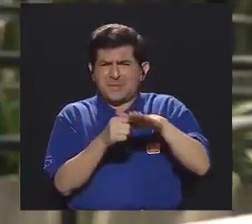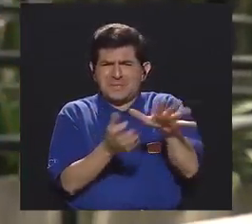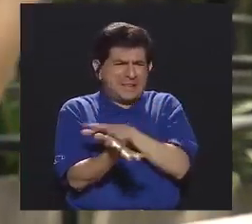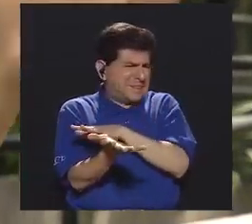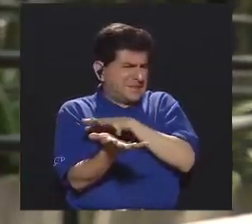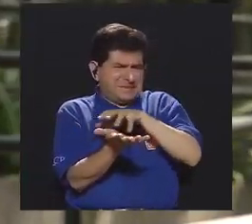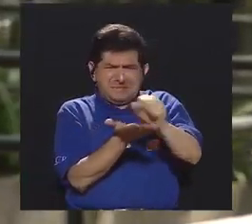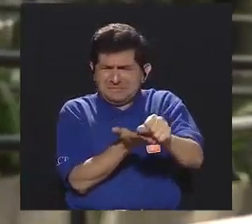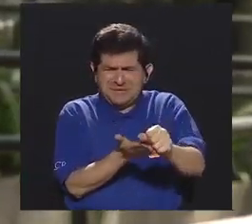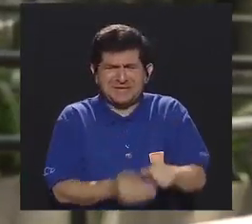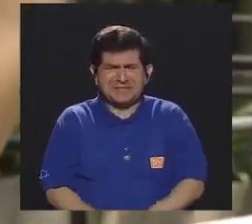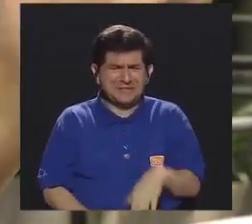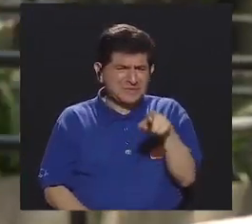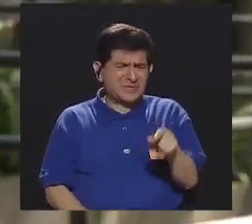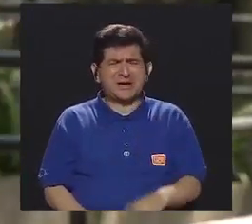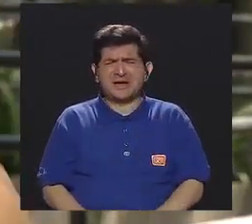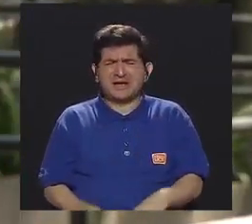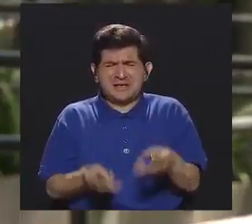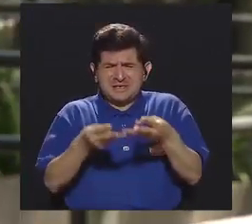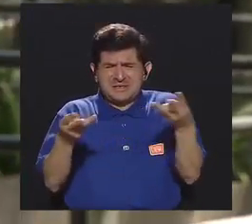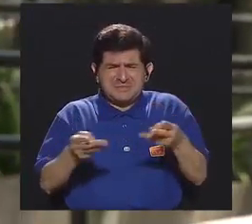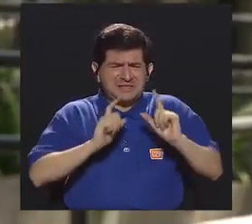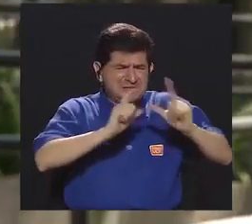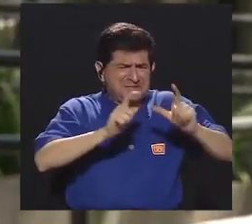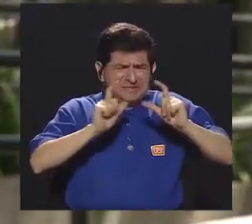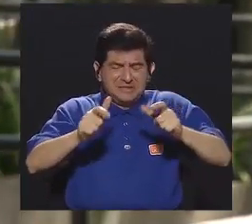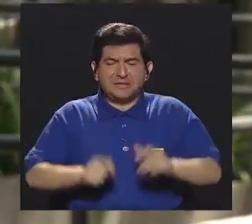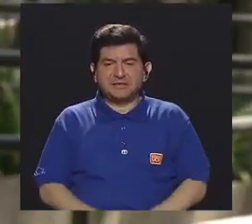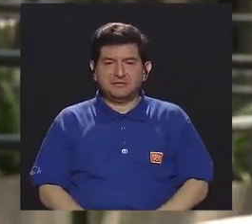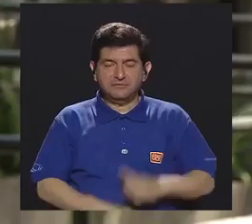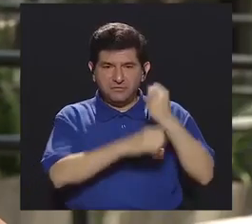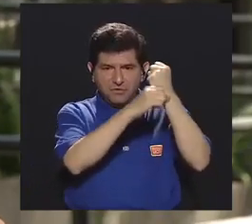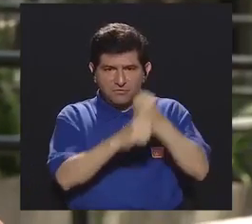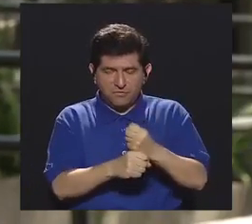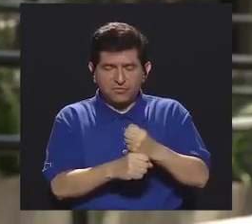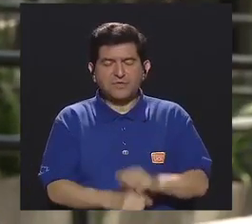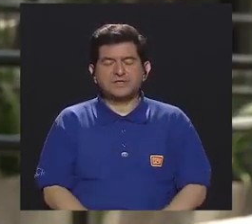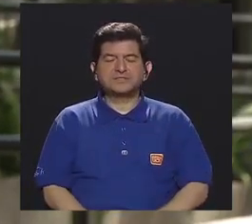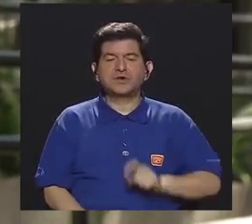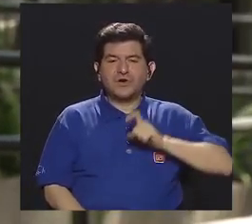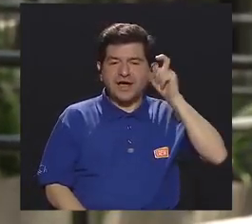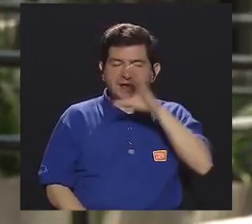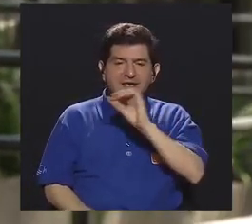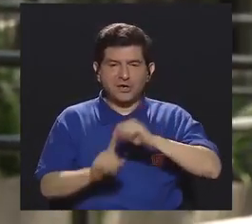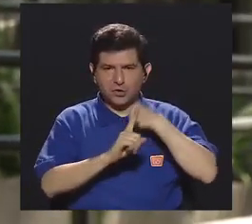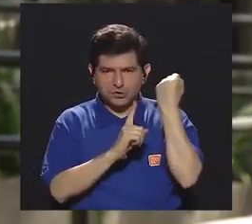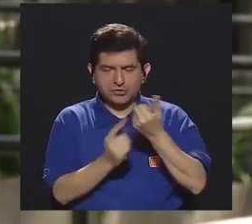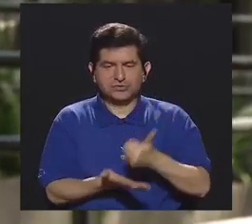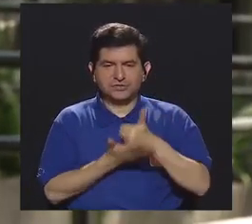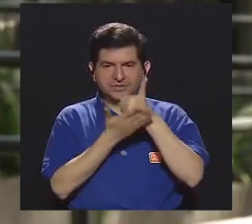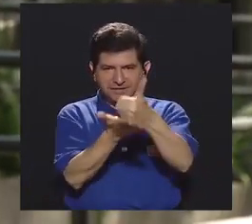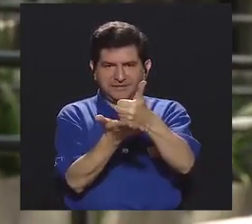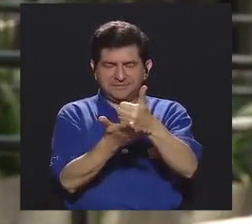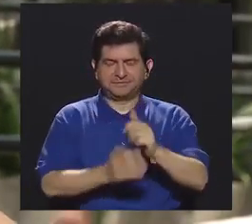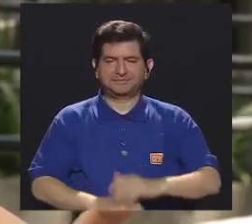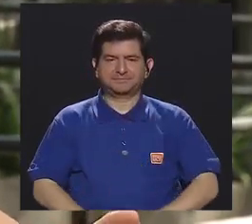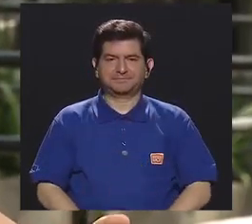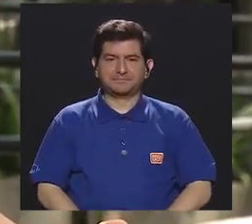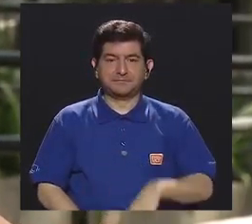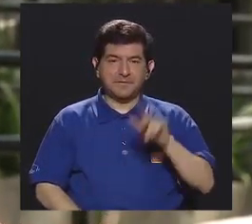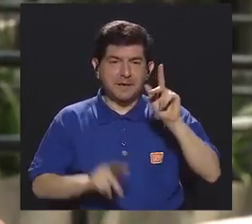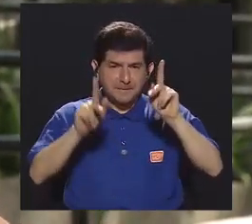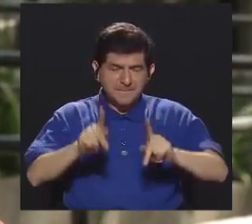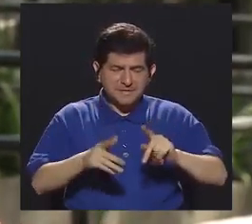totalmente destruido, donde estaba lleno de escombros, nos ayudó la Fundación GESO de Género y Sociedad, que con